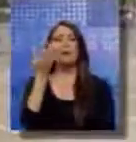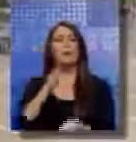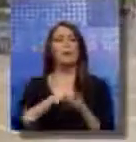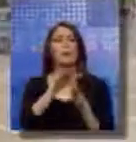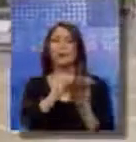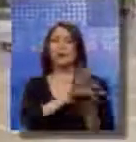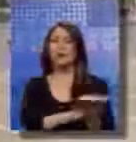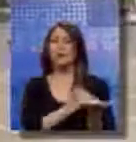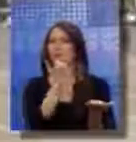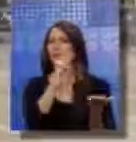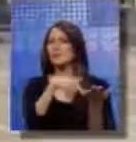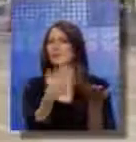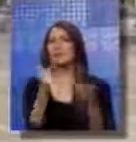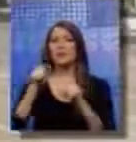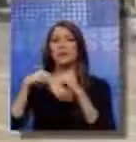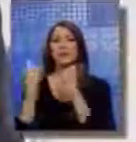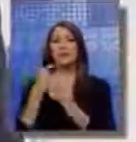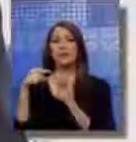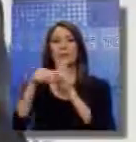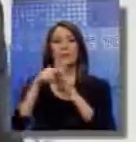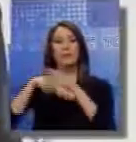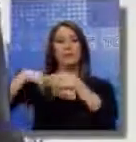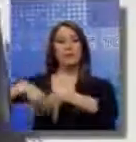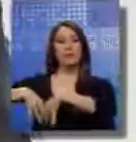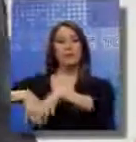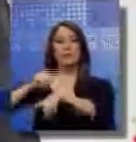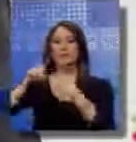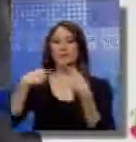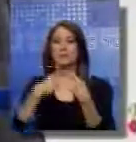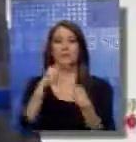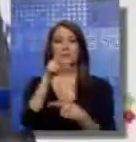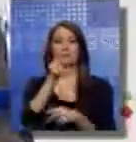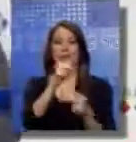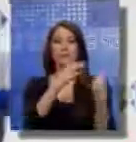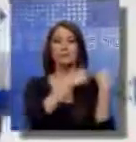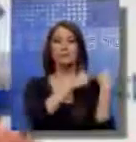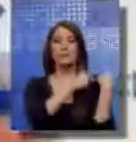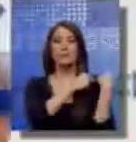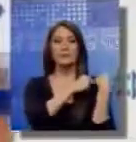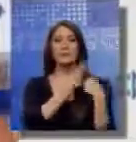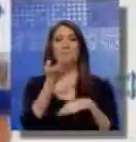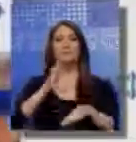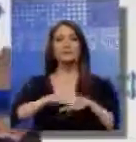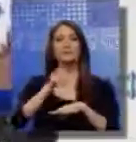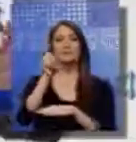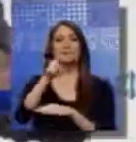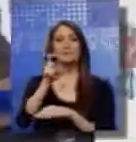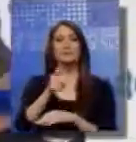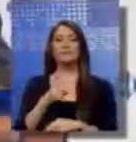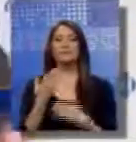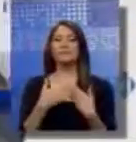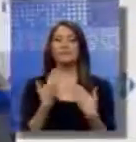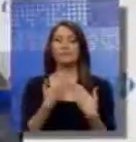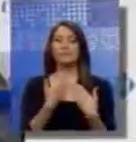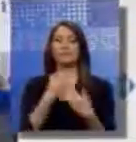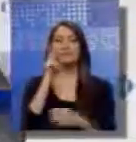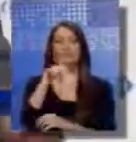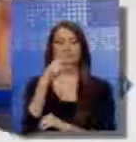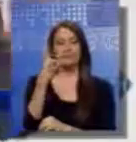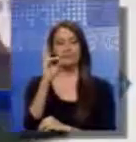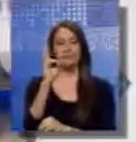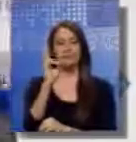herencias y plusvalía. Con todo lo que hemos hecho, si yo fuera un irresponsable, estuviera para calentar el puesto, me cruzo el brazo y llego facilito al 2017,